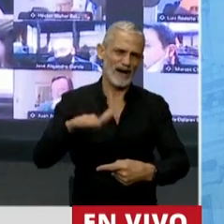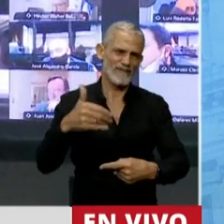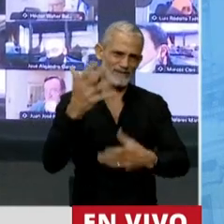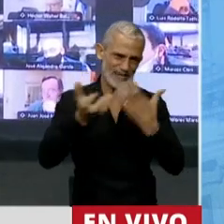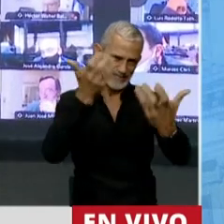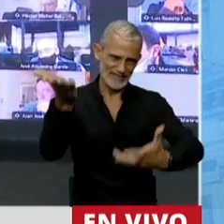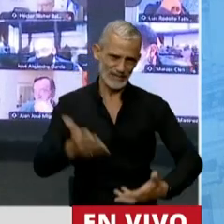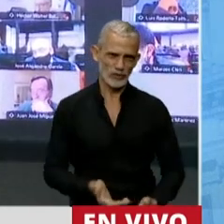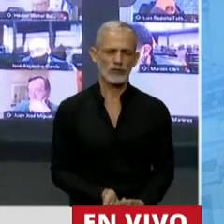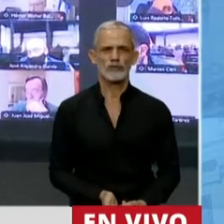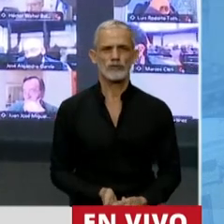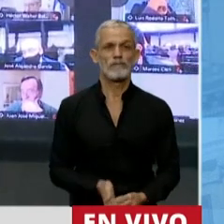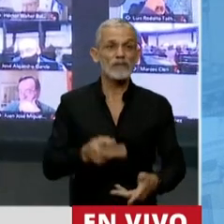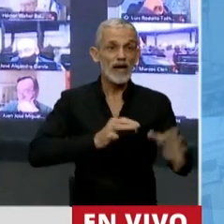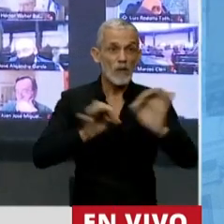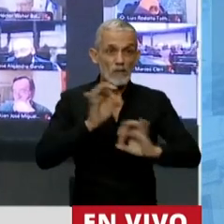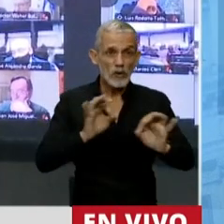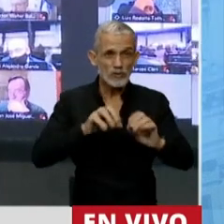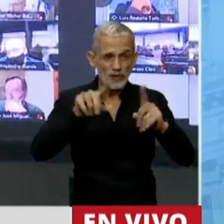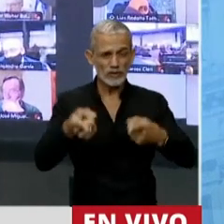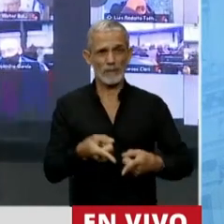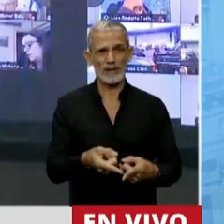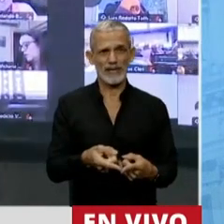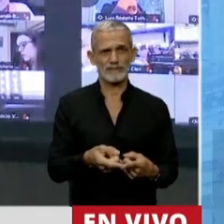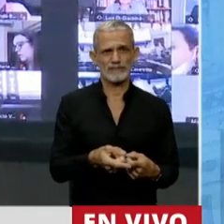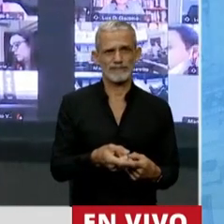país. El proyecto, por otro lado,